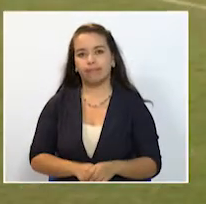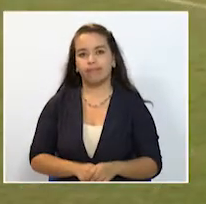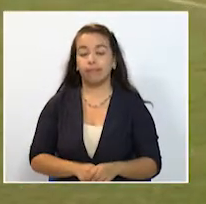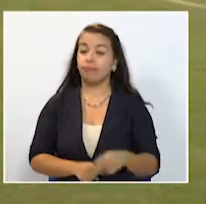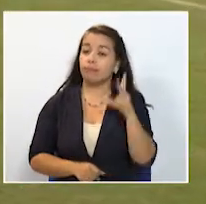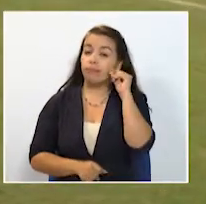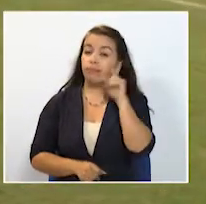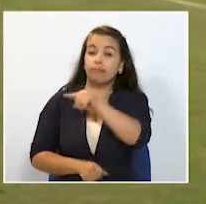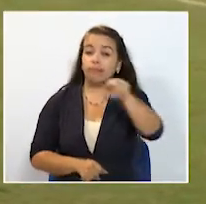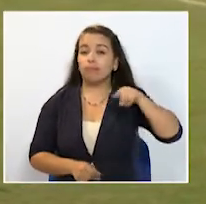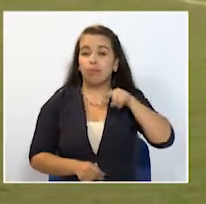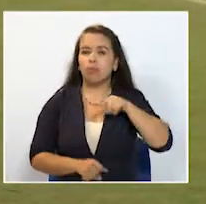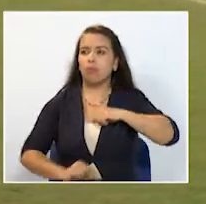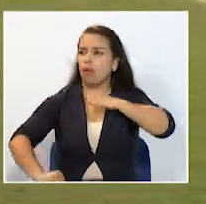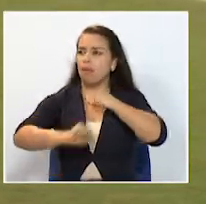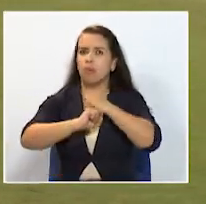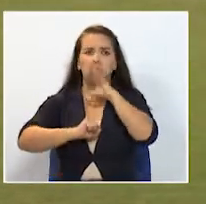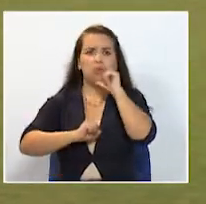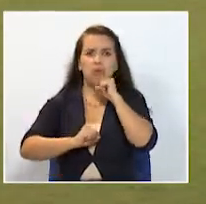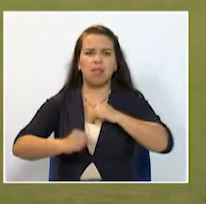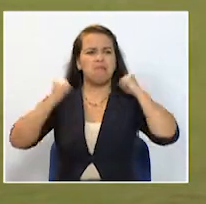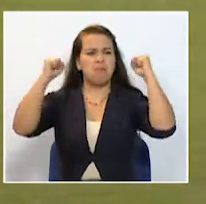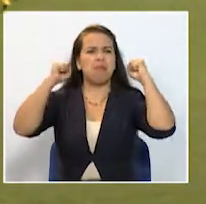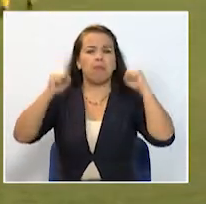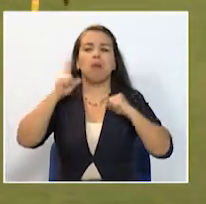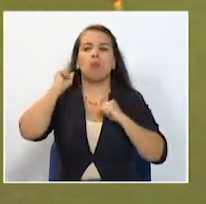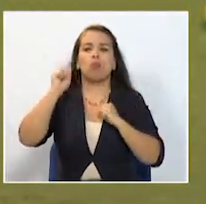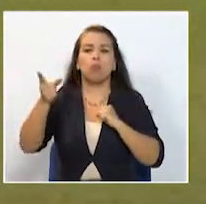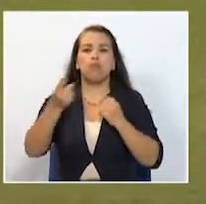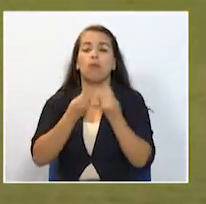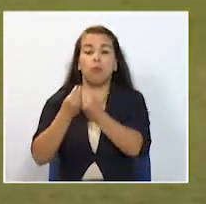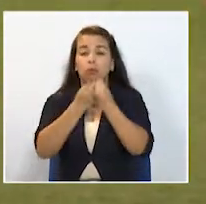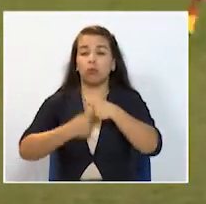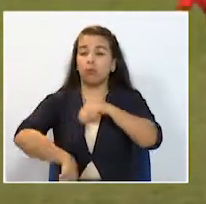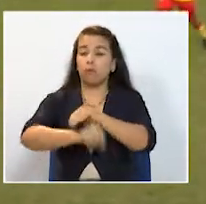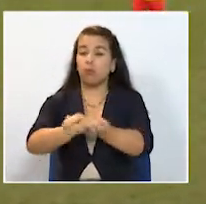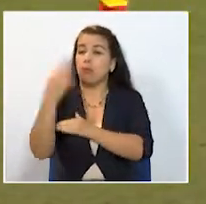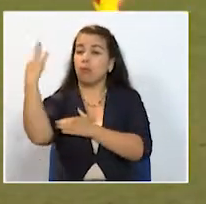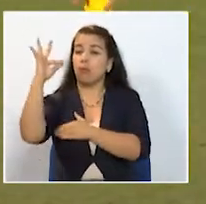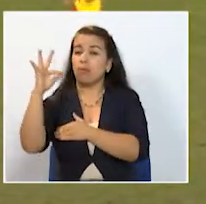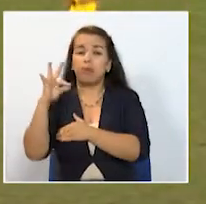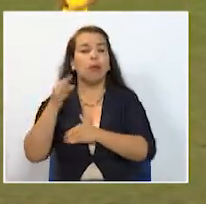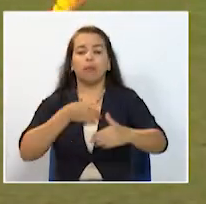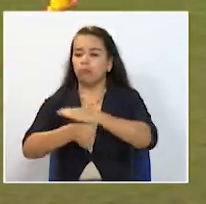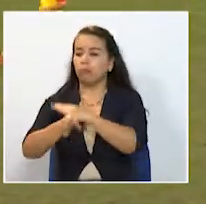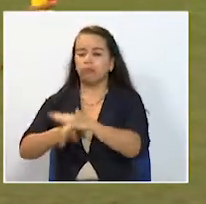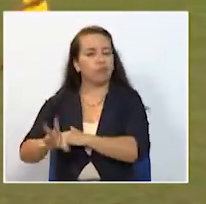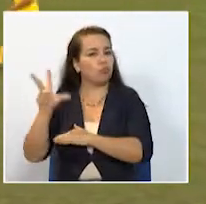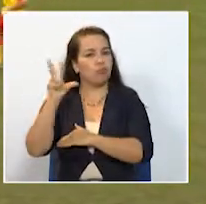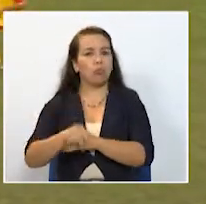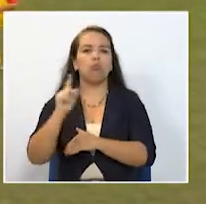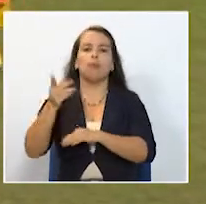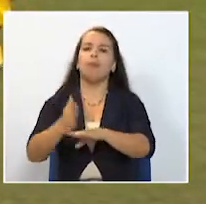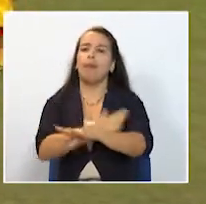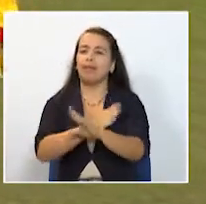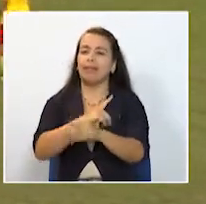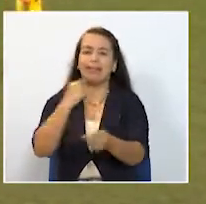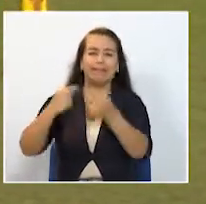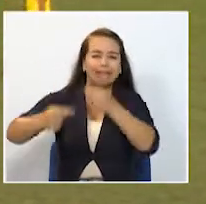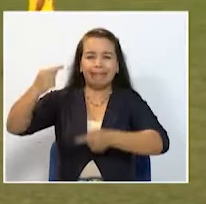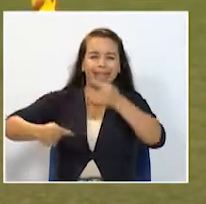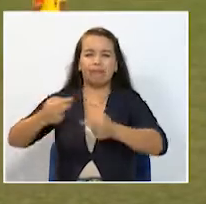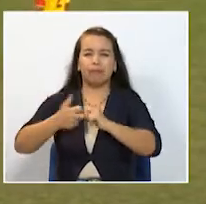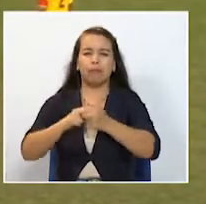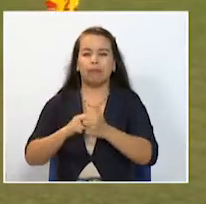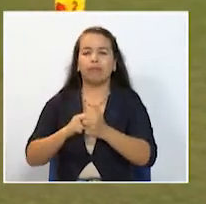matecañas que no contaron con el apoyo de sus hinchas por disposición de la Comisión de Fútbol de Palmira de impedir el ingreso de las barras por los antecedentes de violencia perdieron